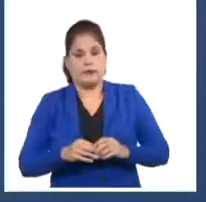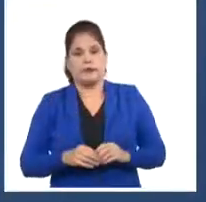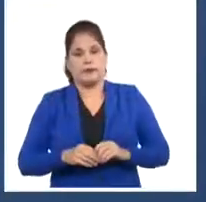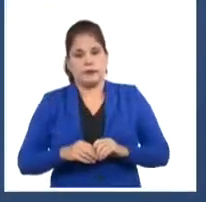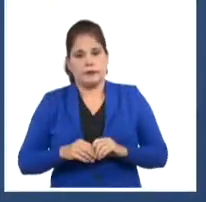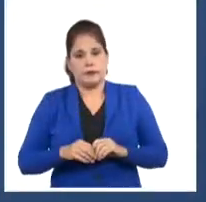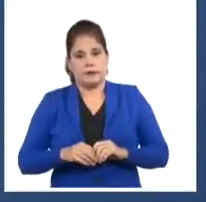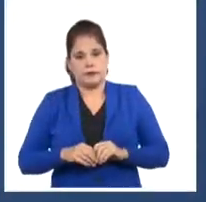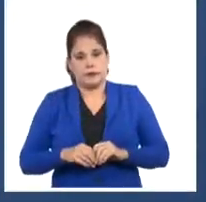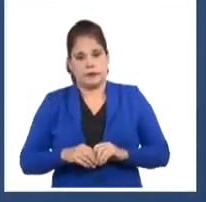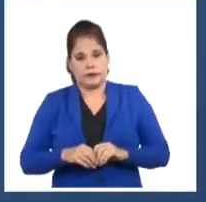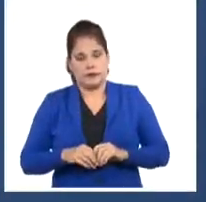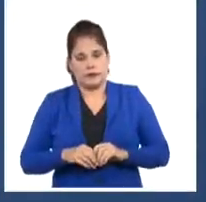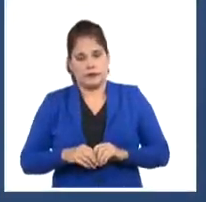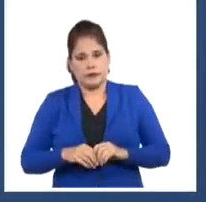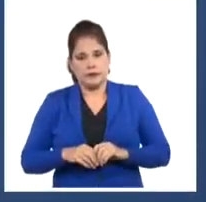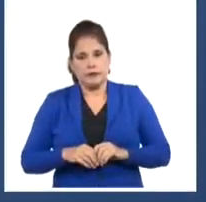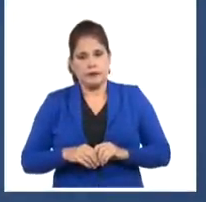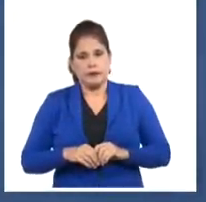¿Qué ofrece